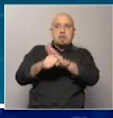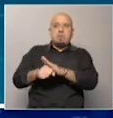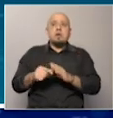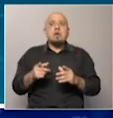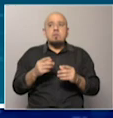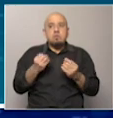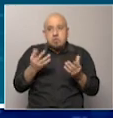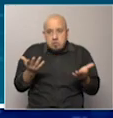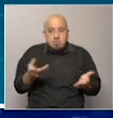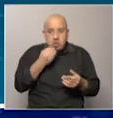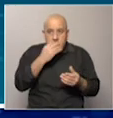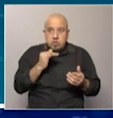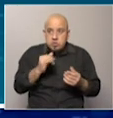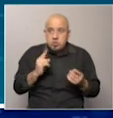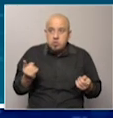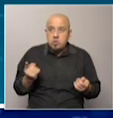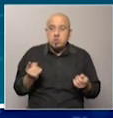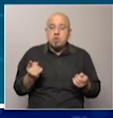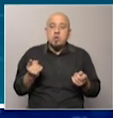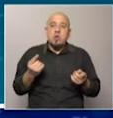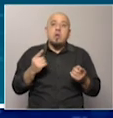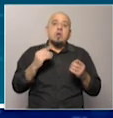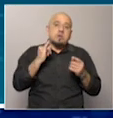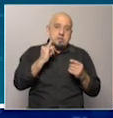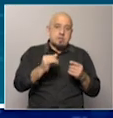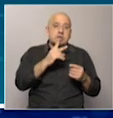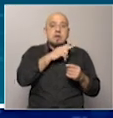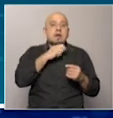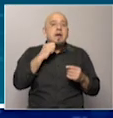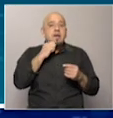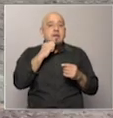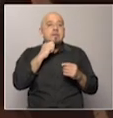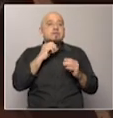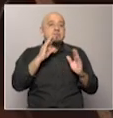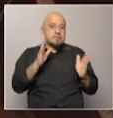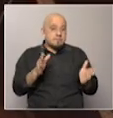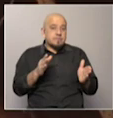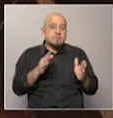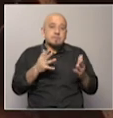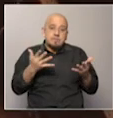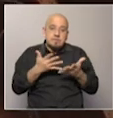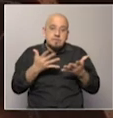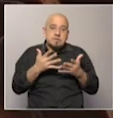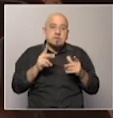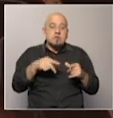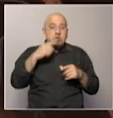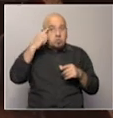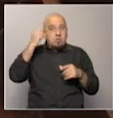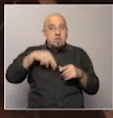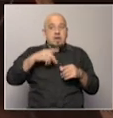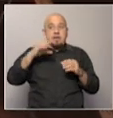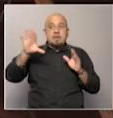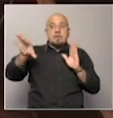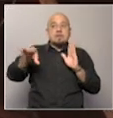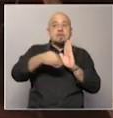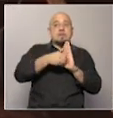amenazando? Claro, si bien Israel ha accedido a congelar por ahora, detener su plan de anexión de